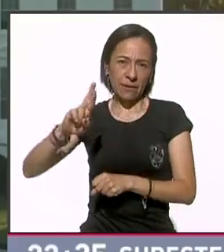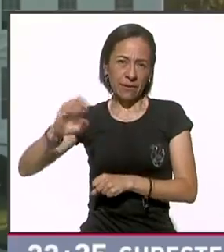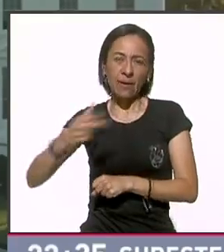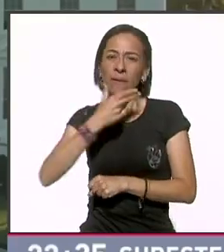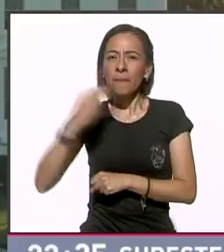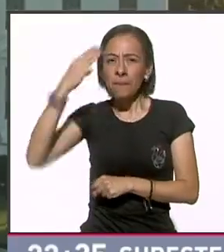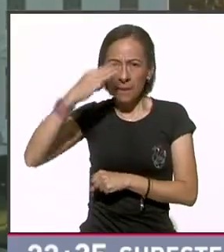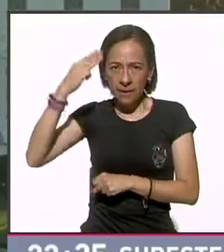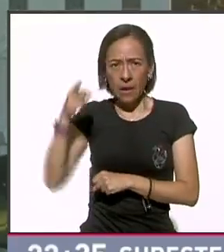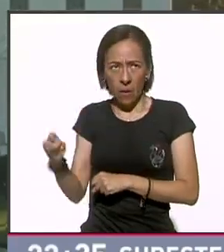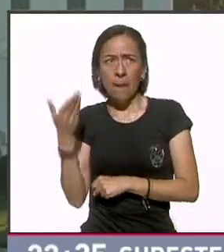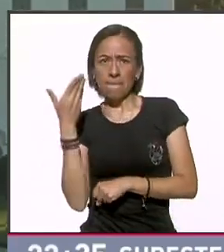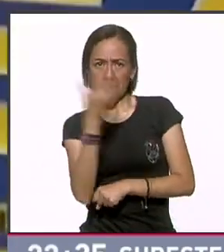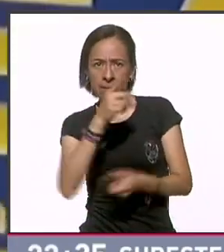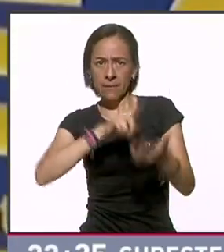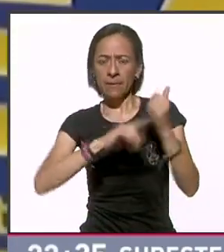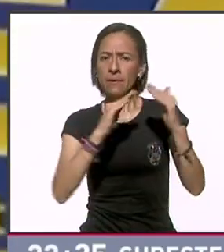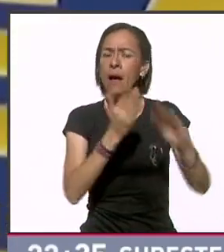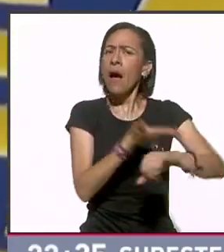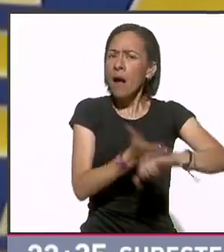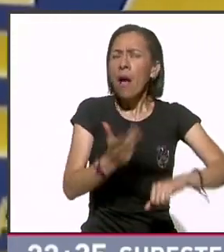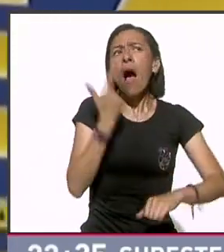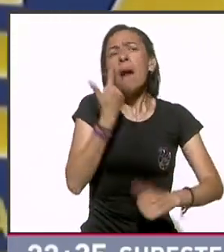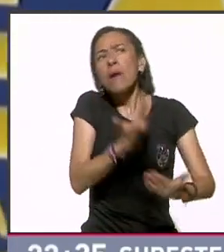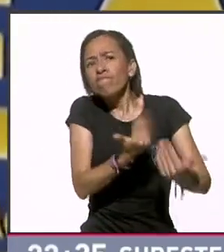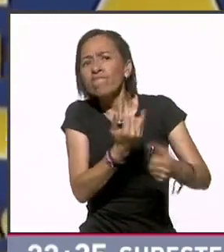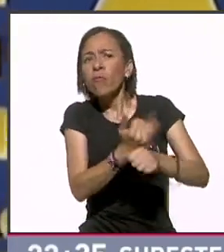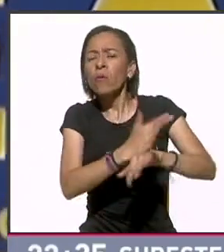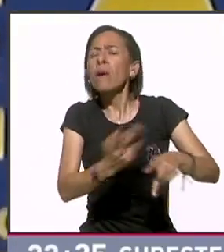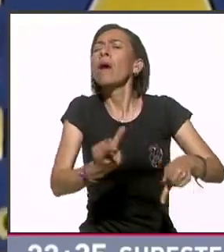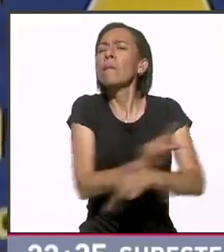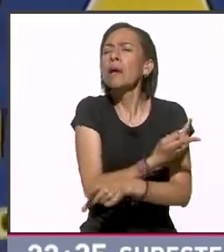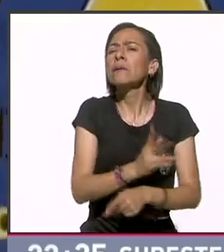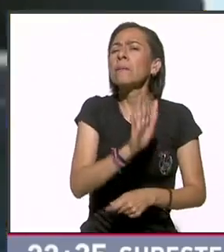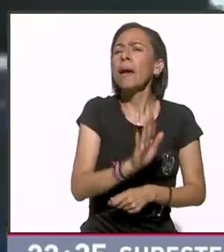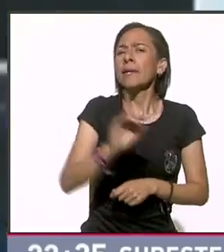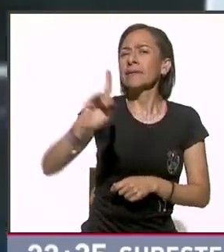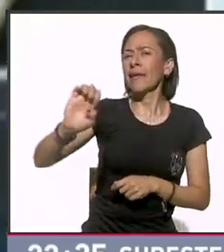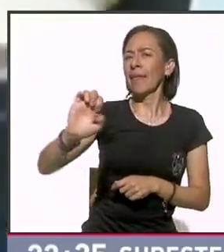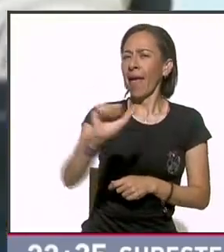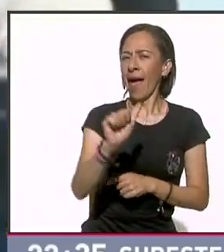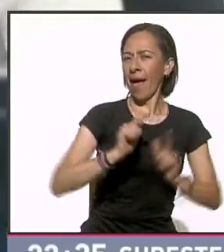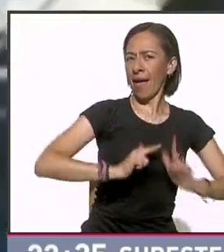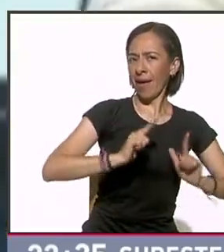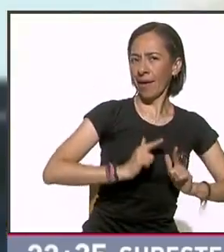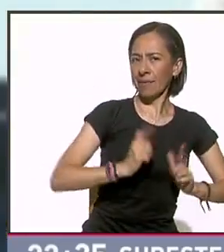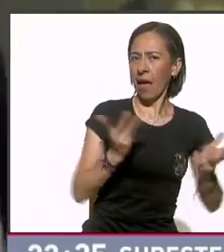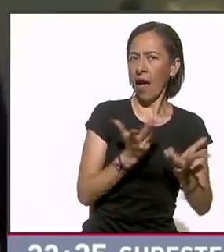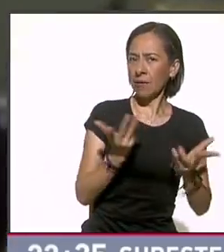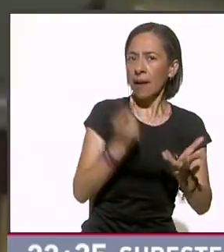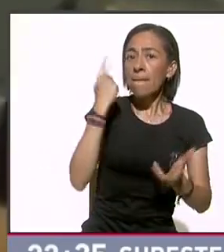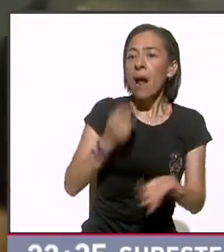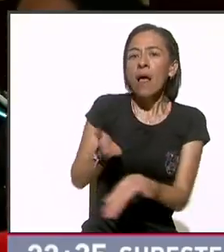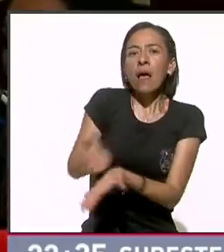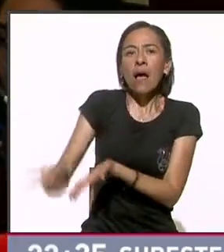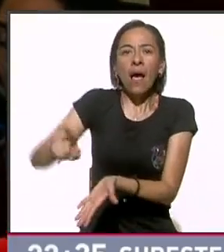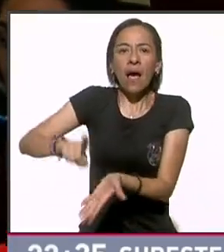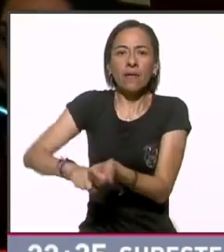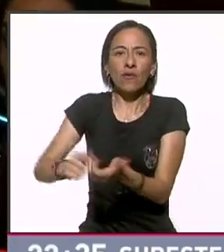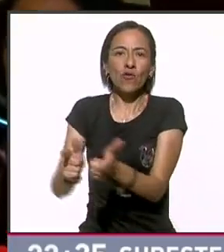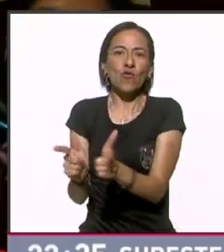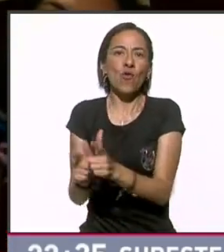pedirá a la Casa Blanca información sobre el supuesto operativo que realizaron agentes de la DEA para infiltrarse en el cártel de los Chapitos.